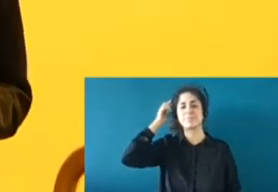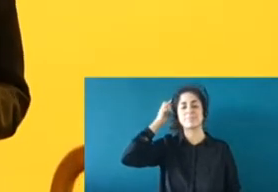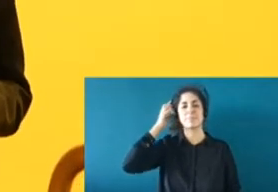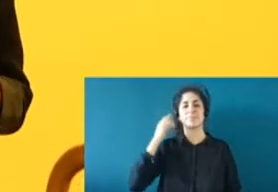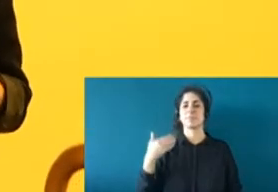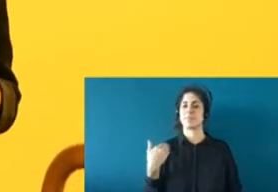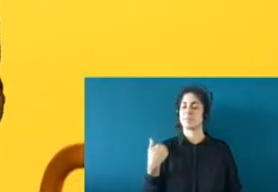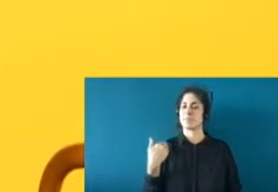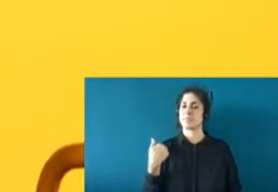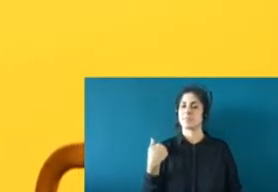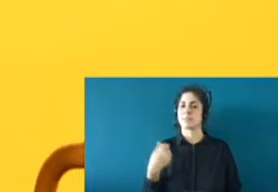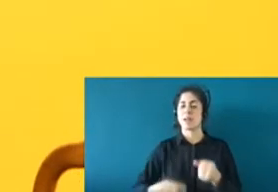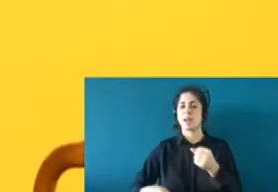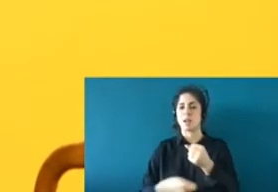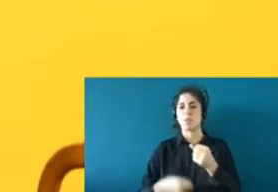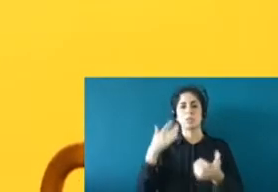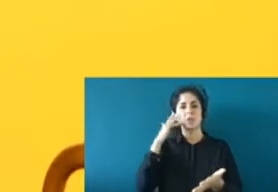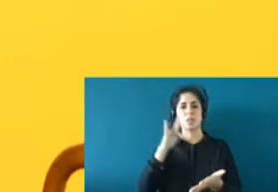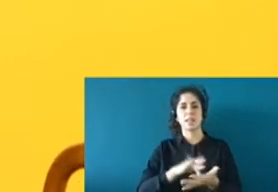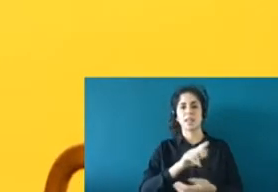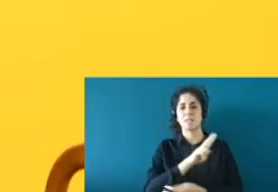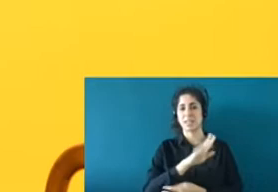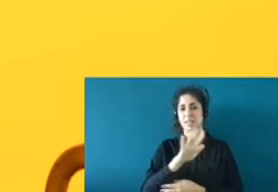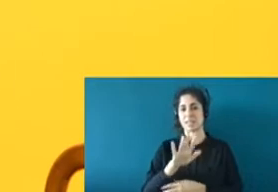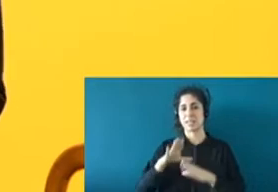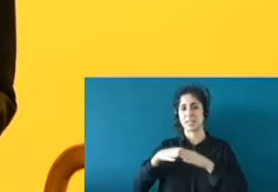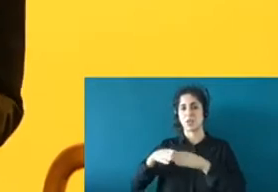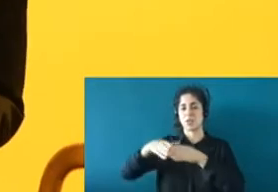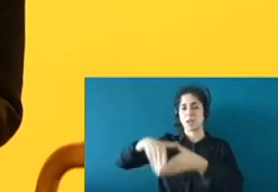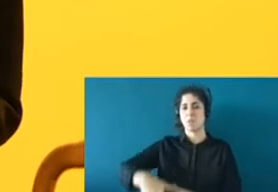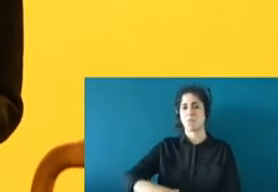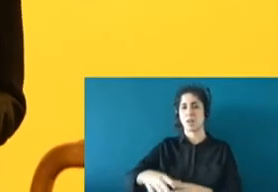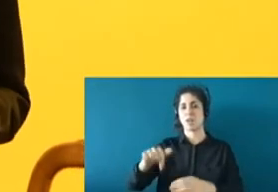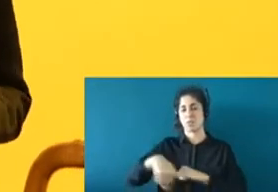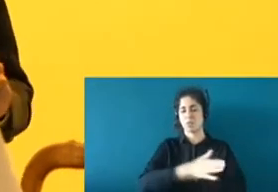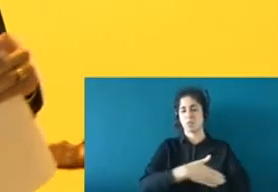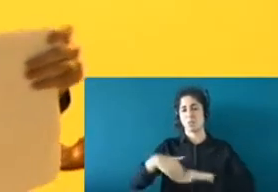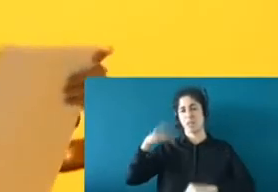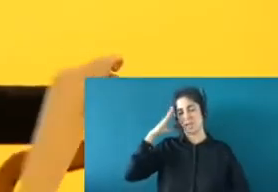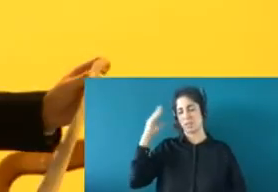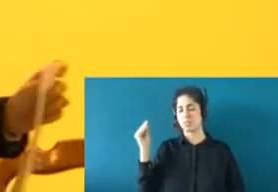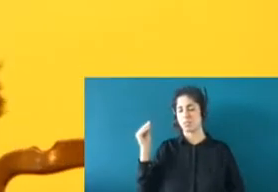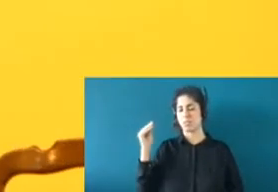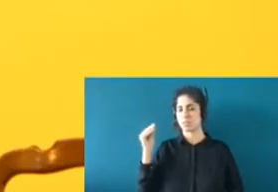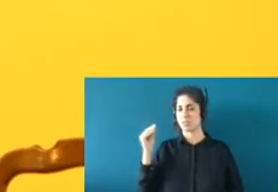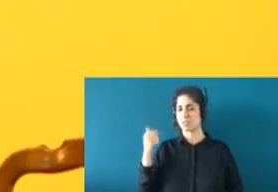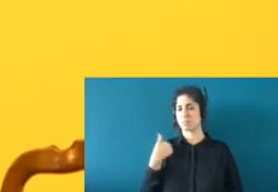25 de agosto en las costas de Lanzarote. Y pongo este ejemplo de este naufragio porque en otras ocasiones, sí es verdad que también